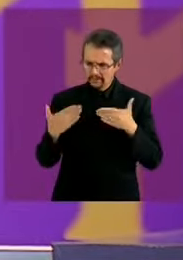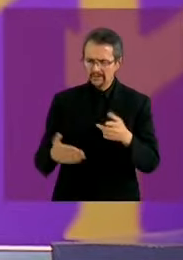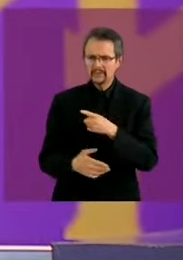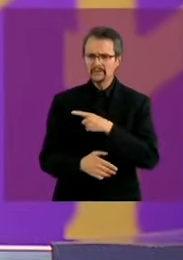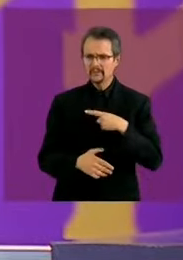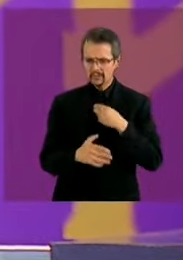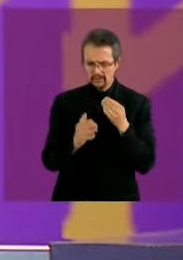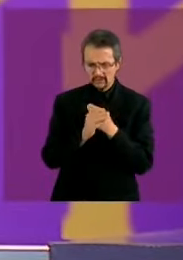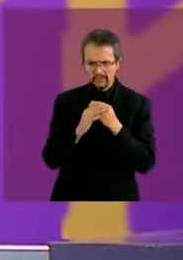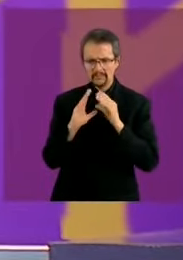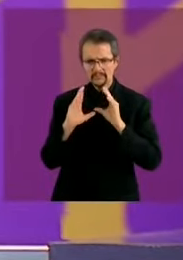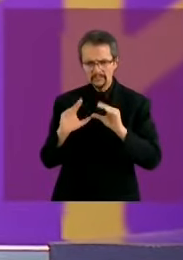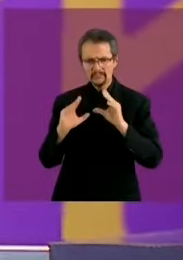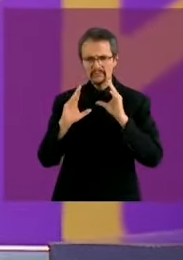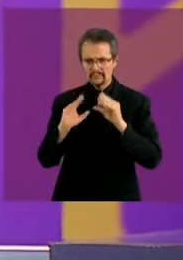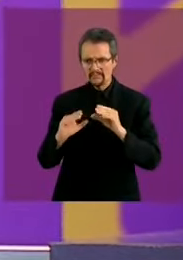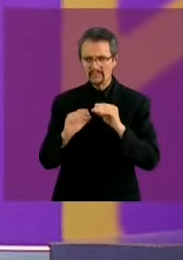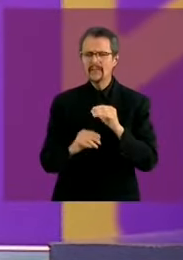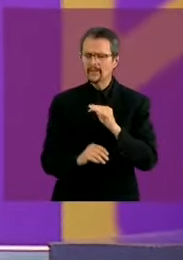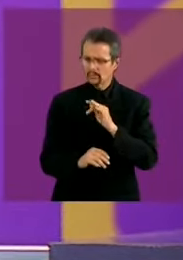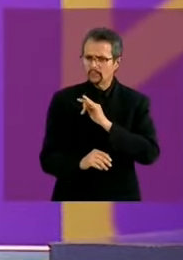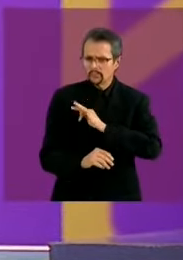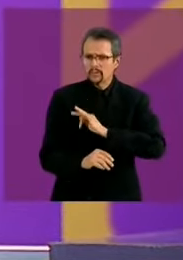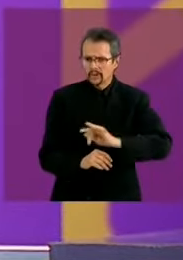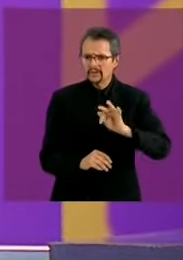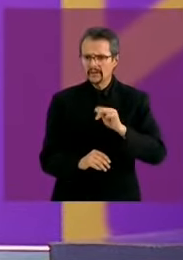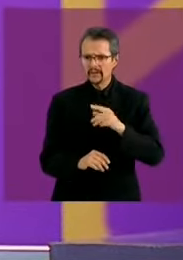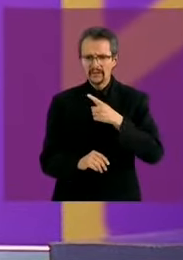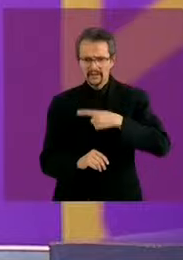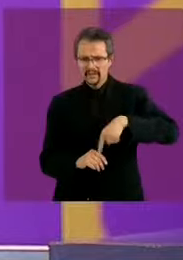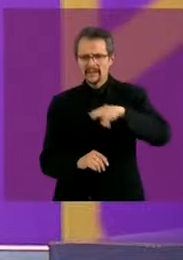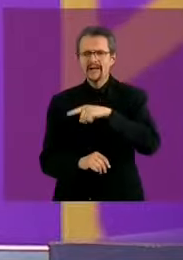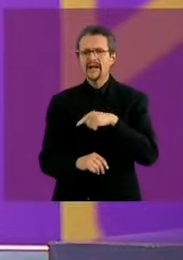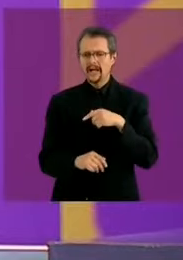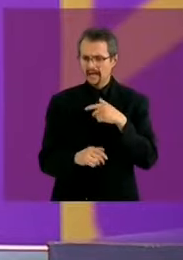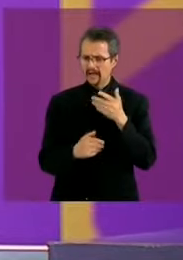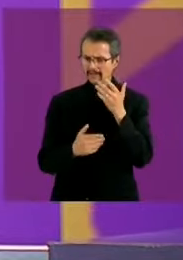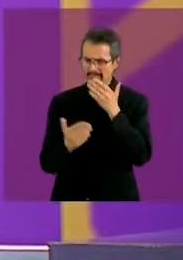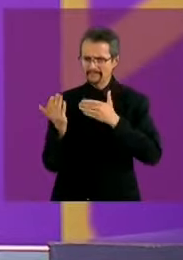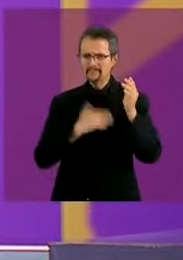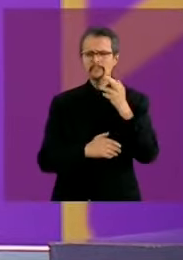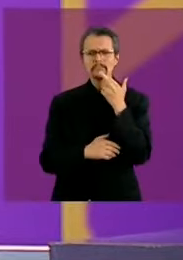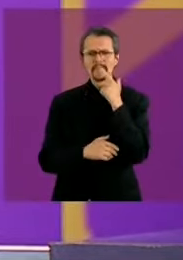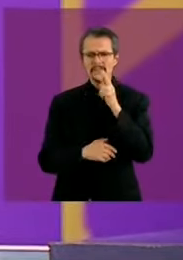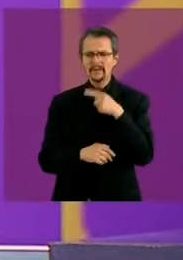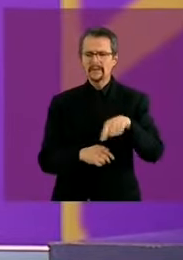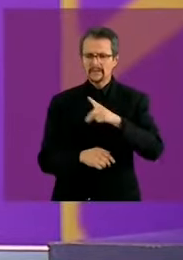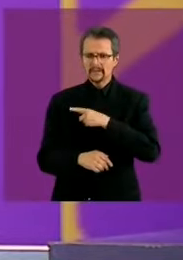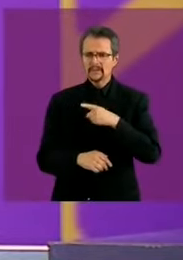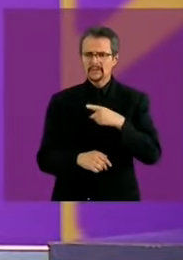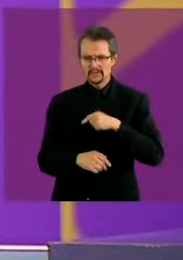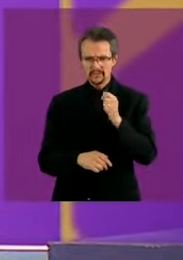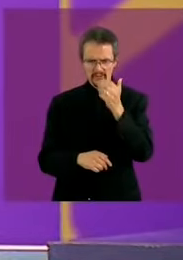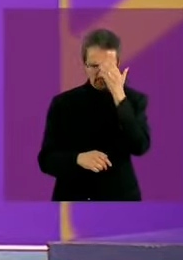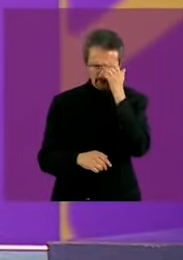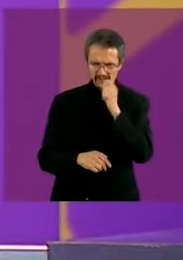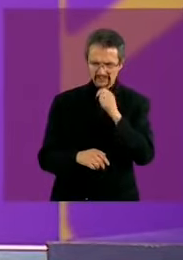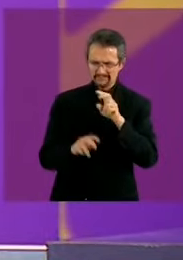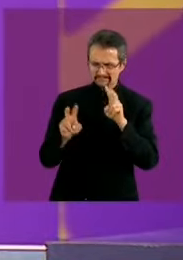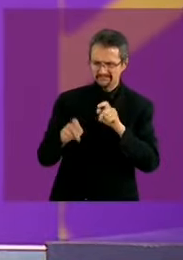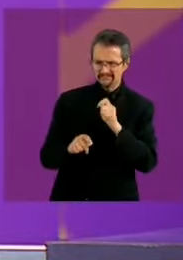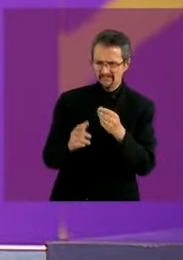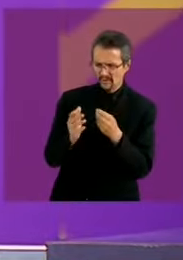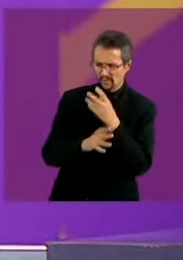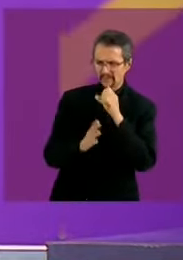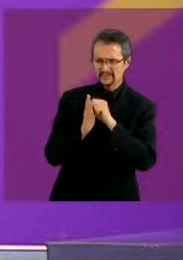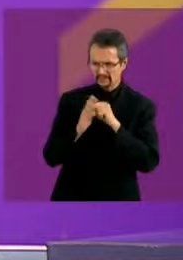y tener una formación docente que nos permita sensibilizarlos sobre nuevos sistemas de enseñanza son